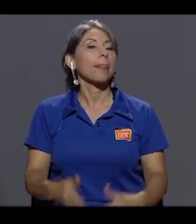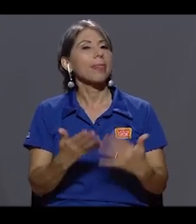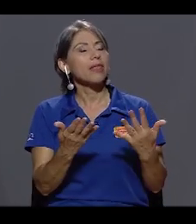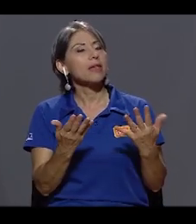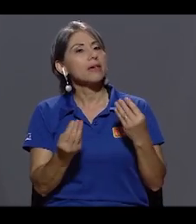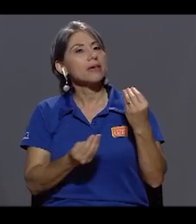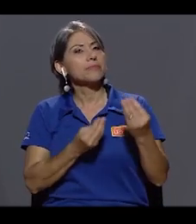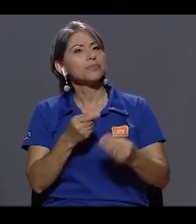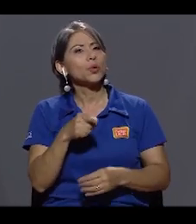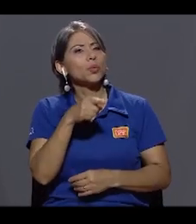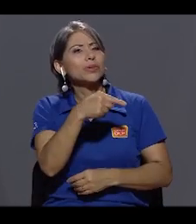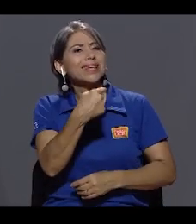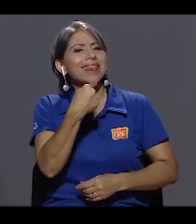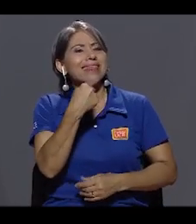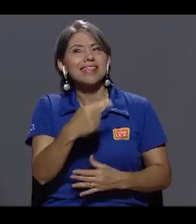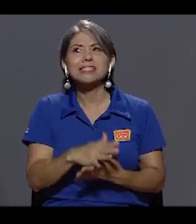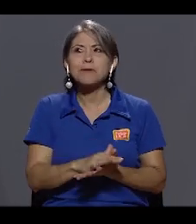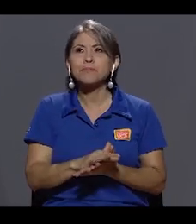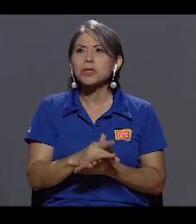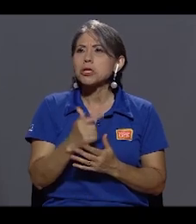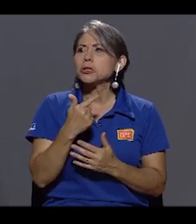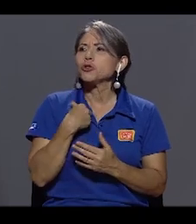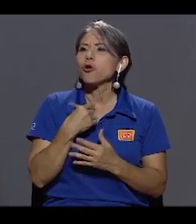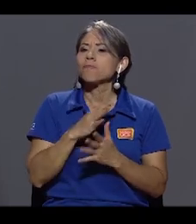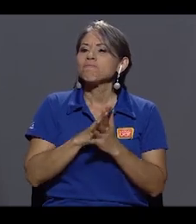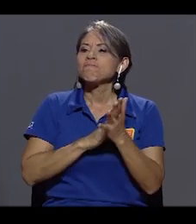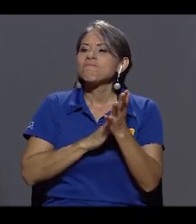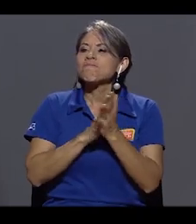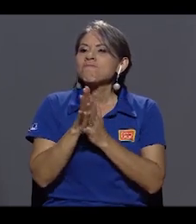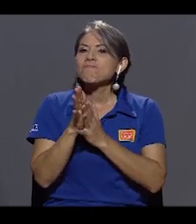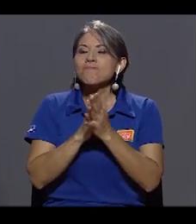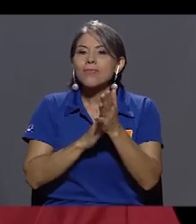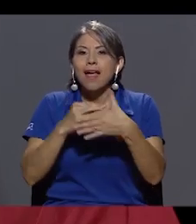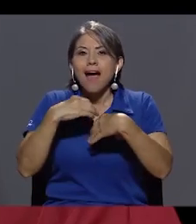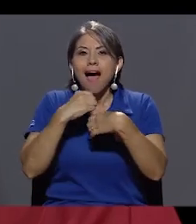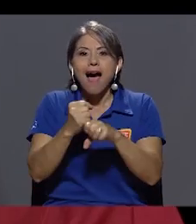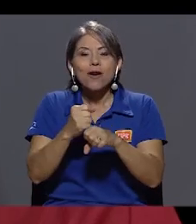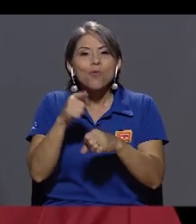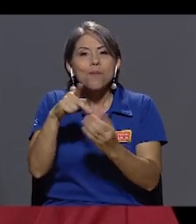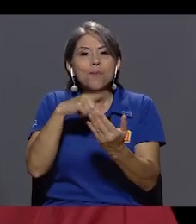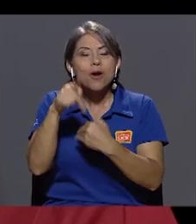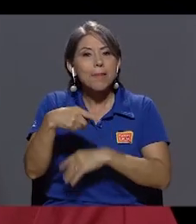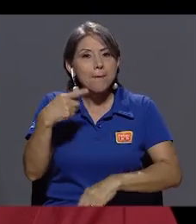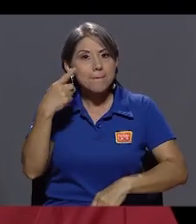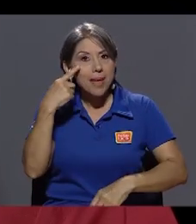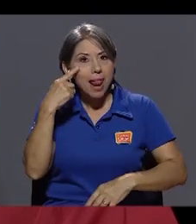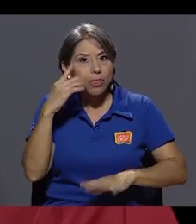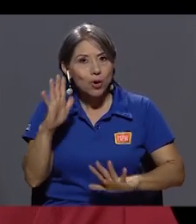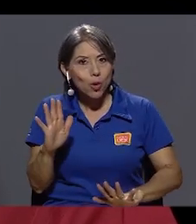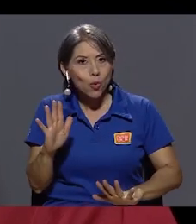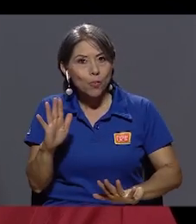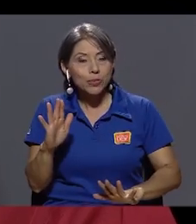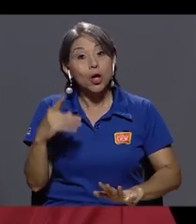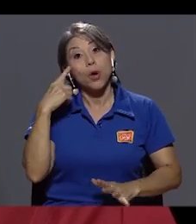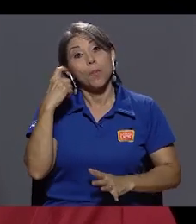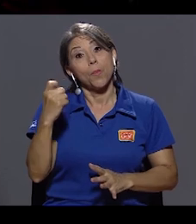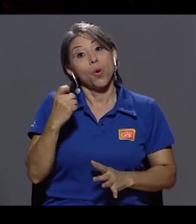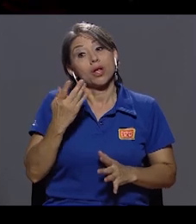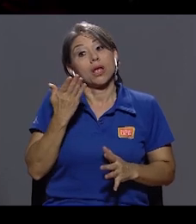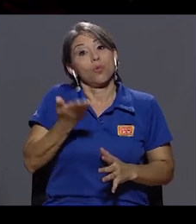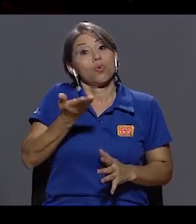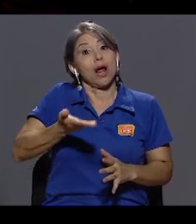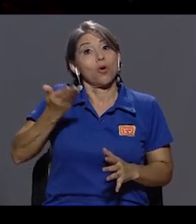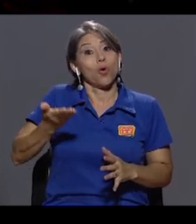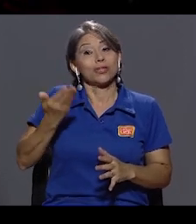Norval, ¿y cómo usted dice, me lanzo al agua y hago Pelando Rojo? Porque una cosa es ser parte de y otra